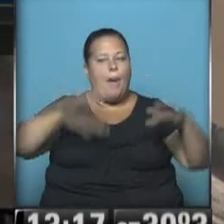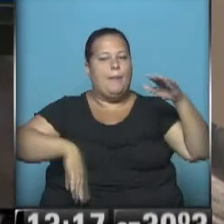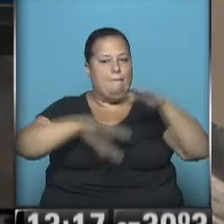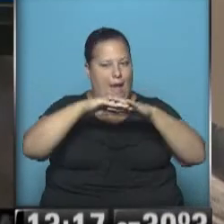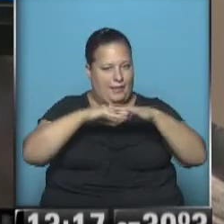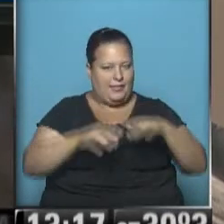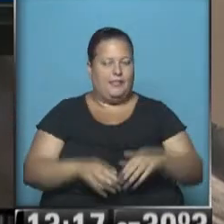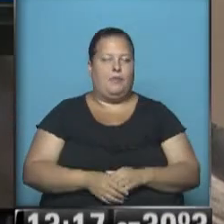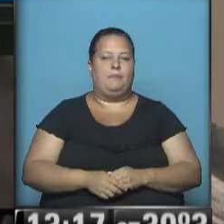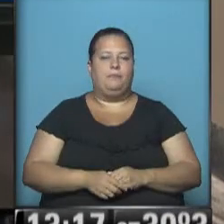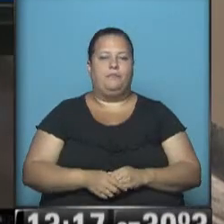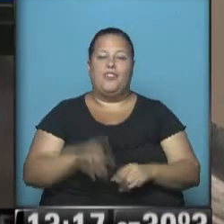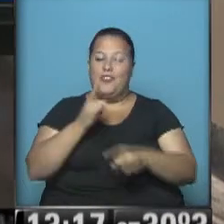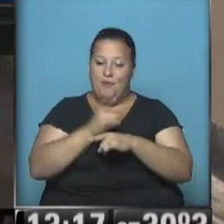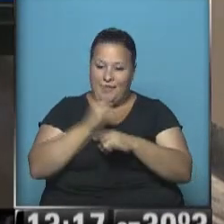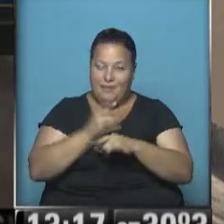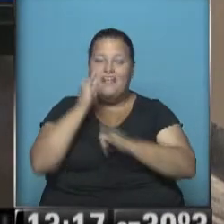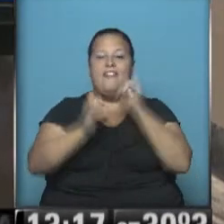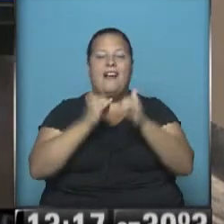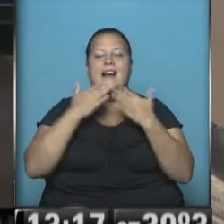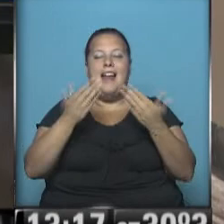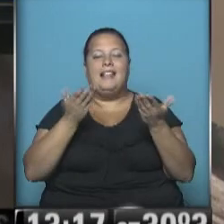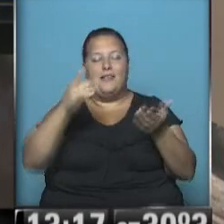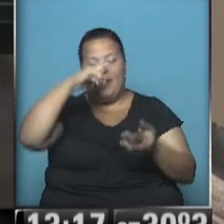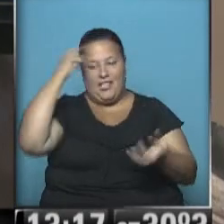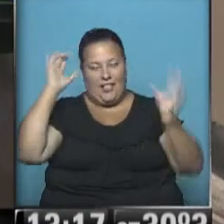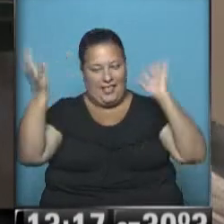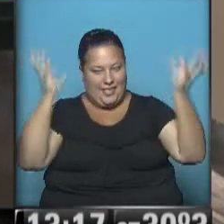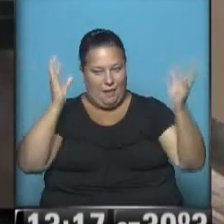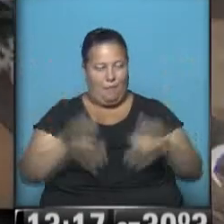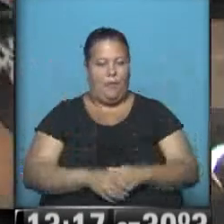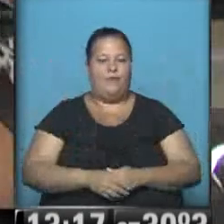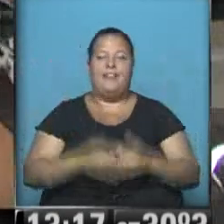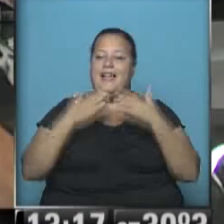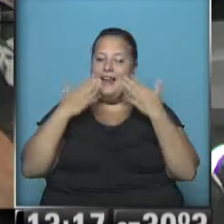de temperatura máxima. Como siempre, la información la brinda el servicio en el aeropuerto internacional. Gracias, Gaby.